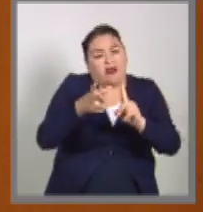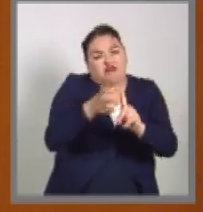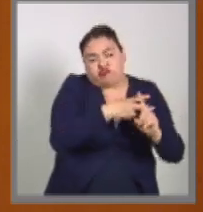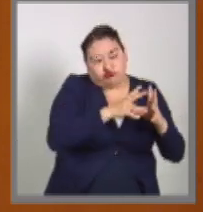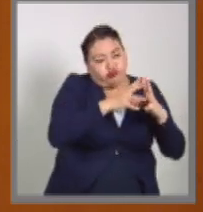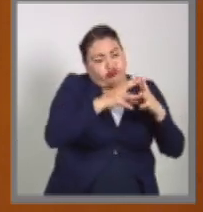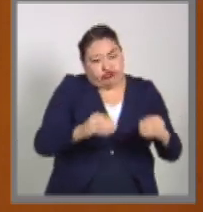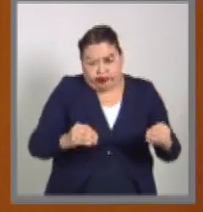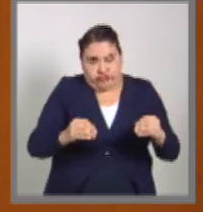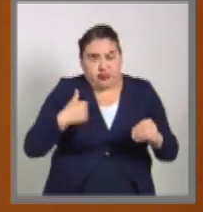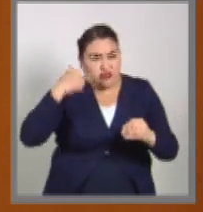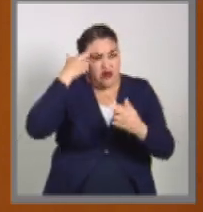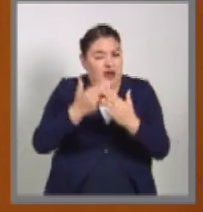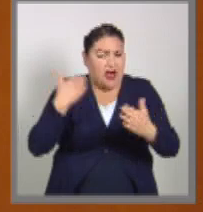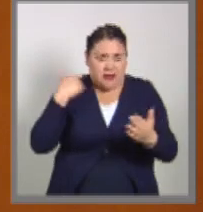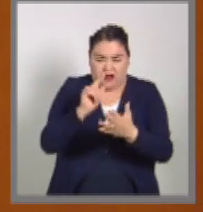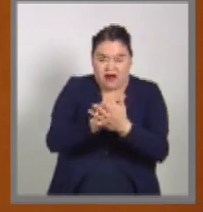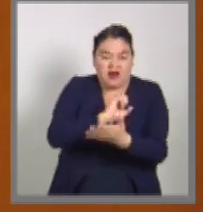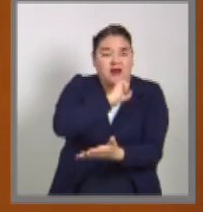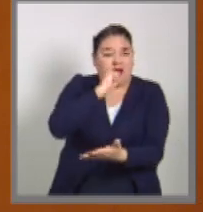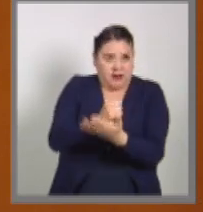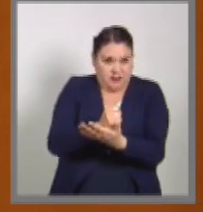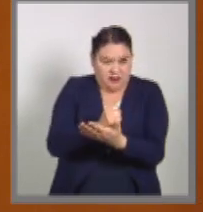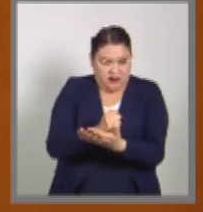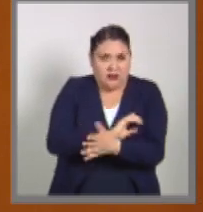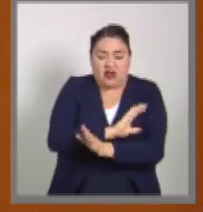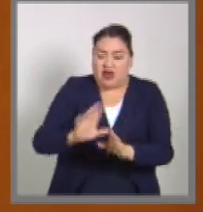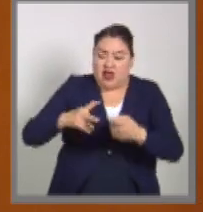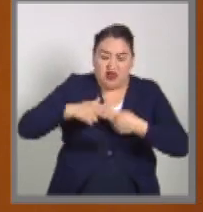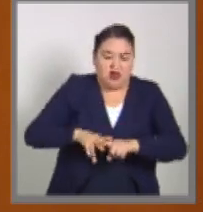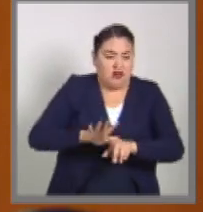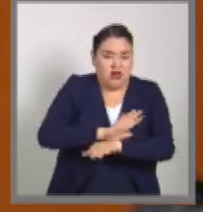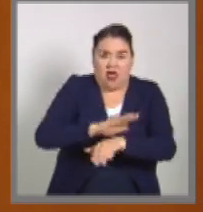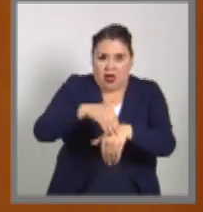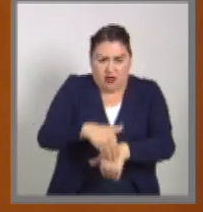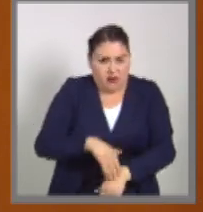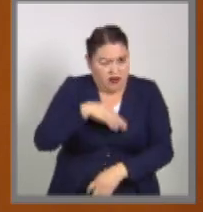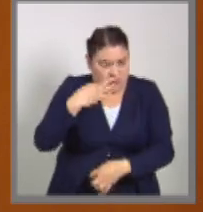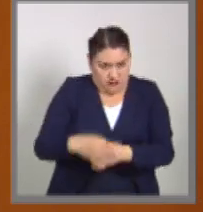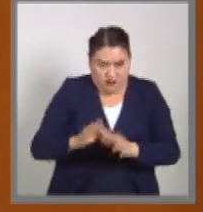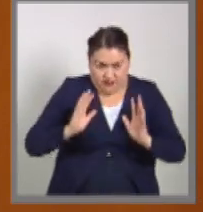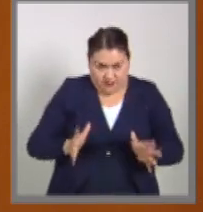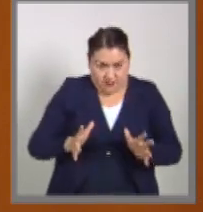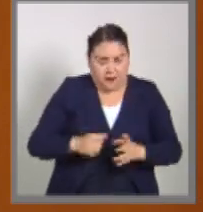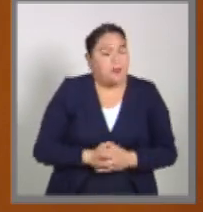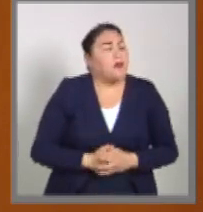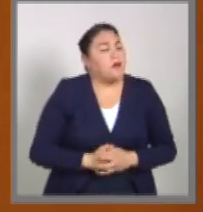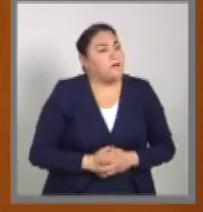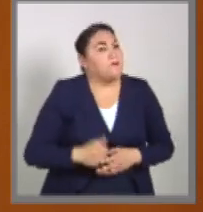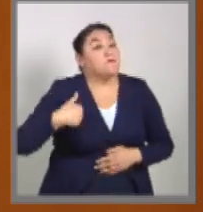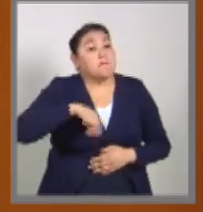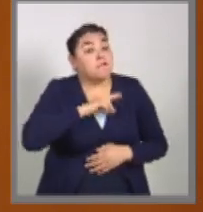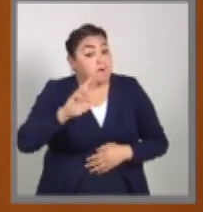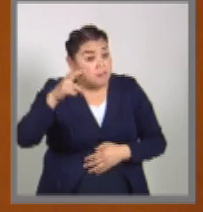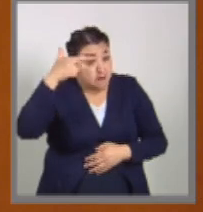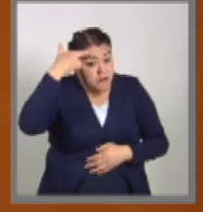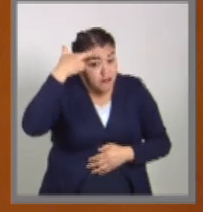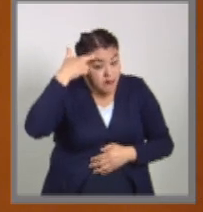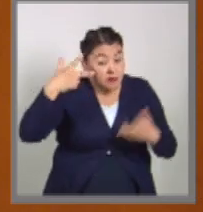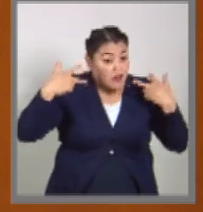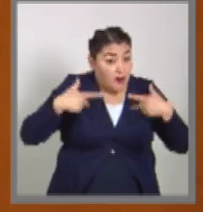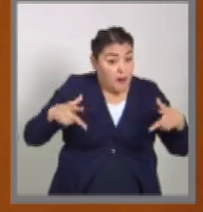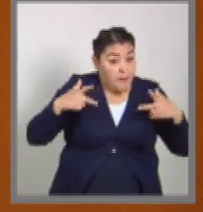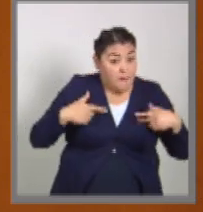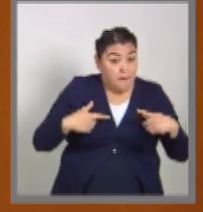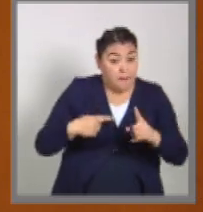que aprobamos y que además ya entró en vigor. Recordaremos que la desaparición forzada de